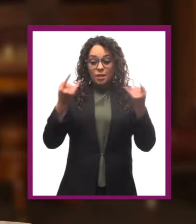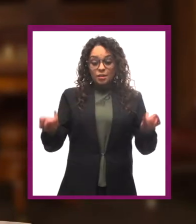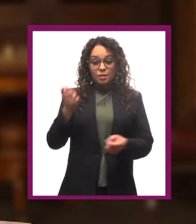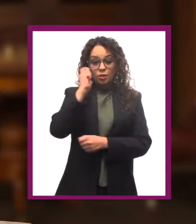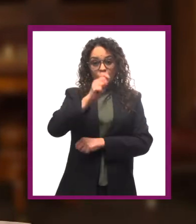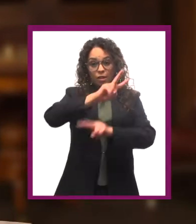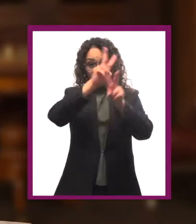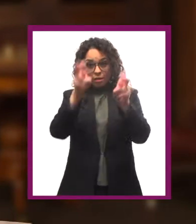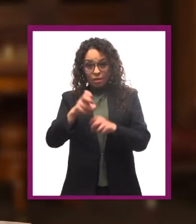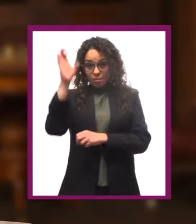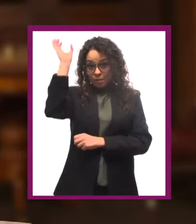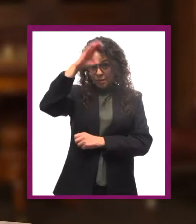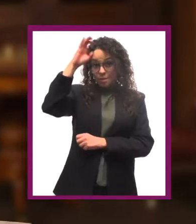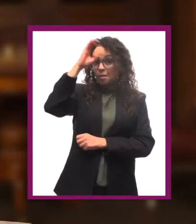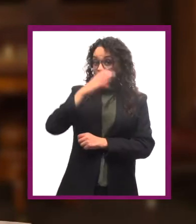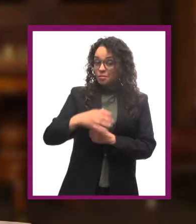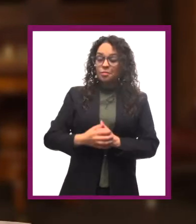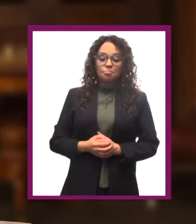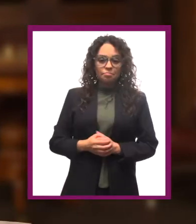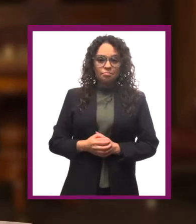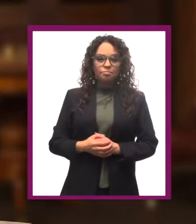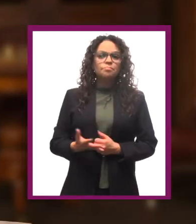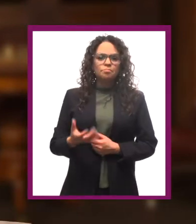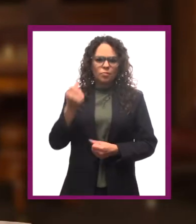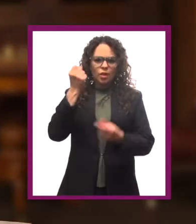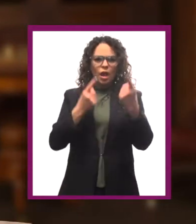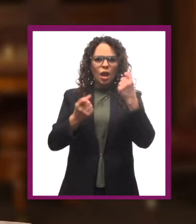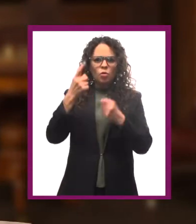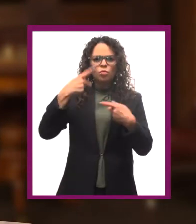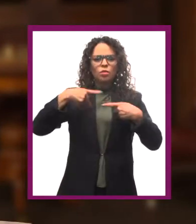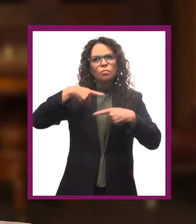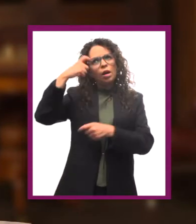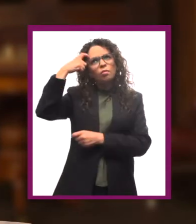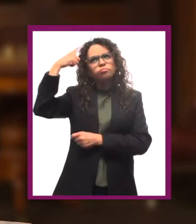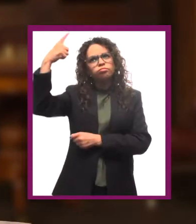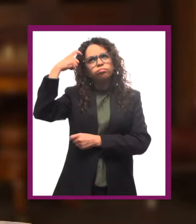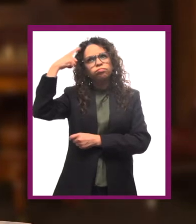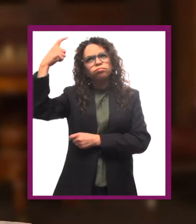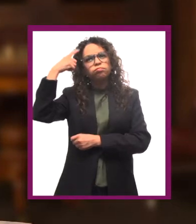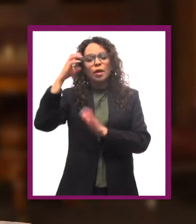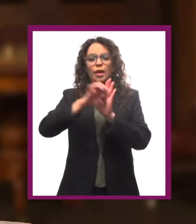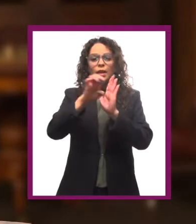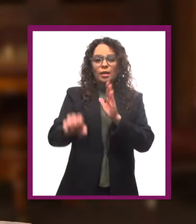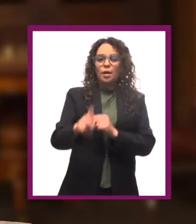estudiada su historia de la ciencia. De hecho, pensadores como